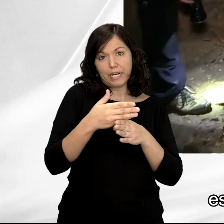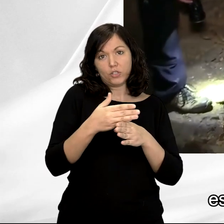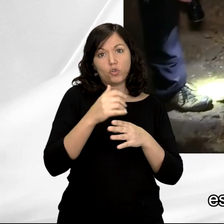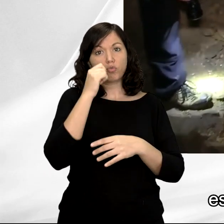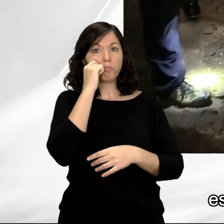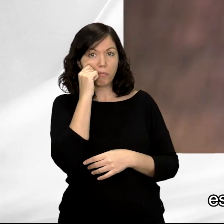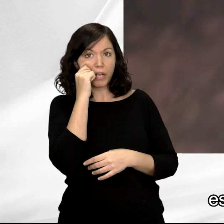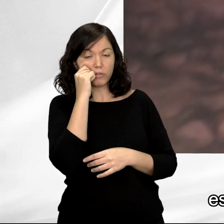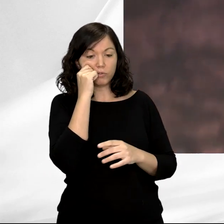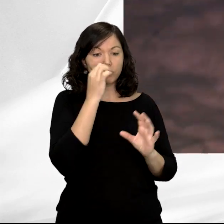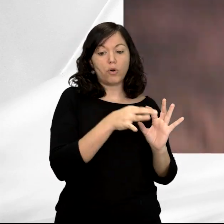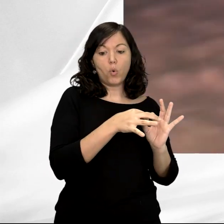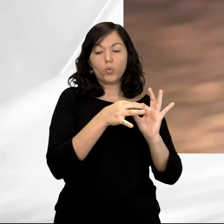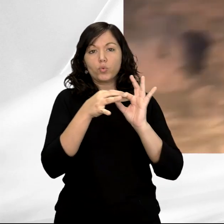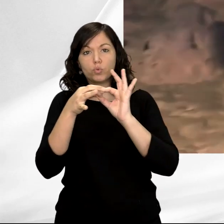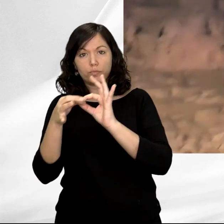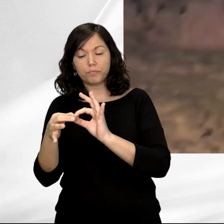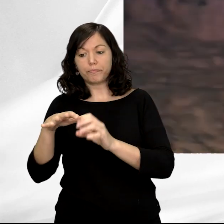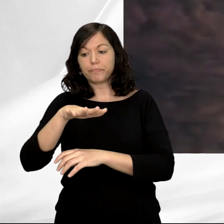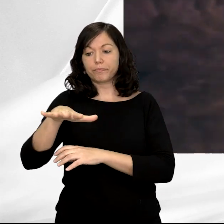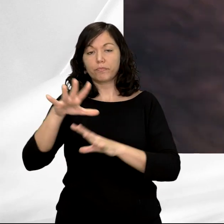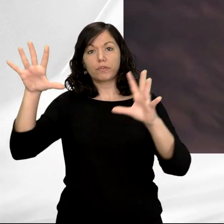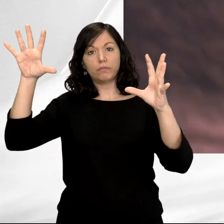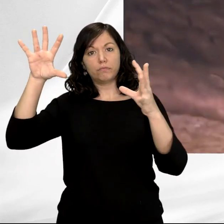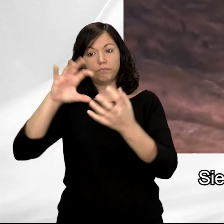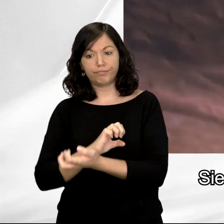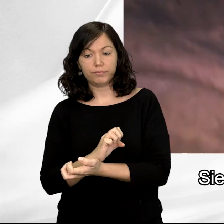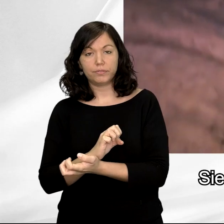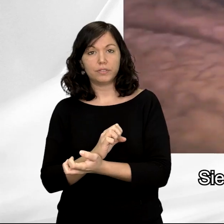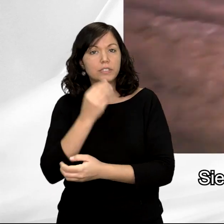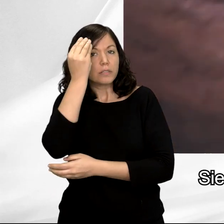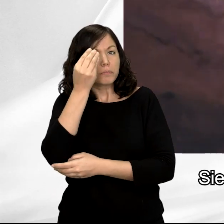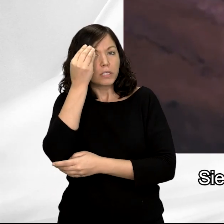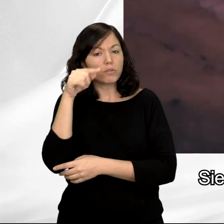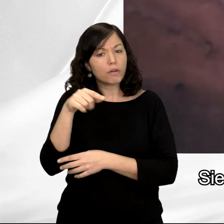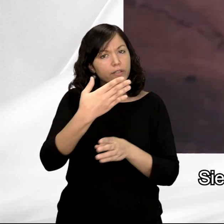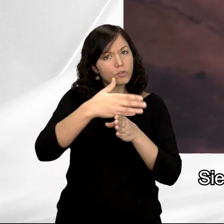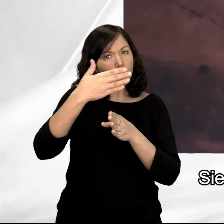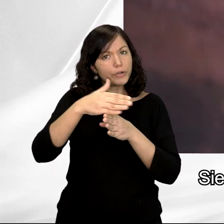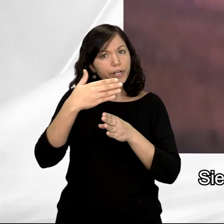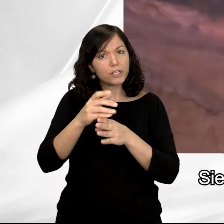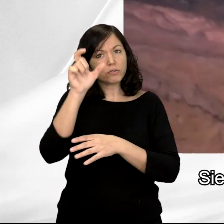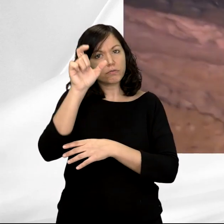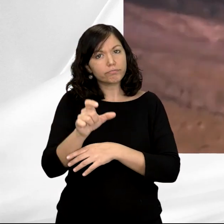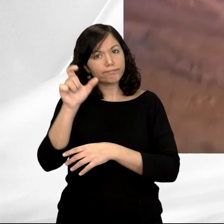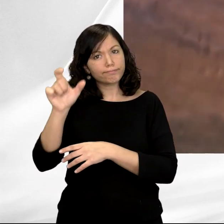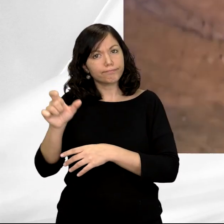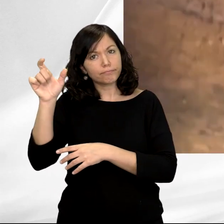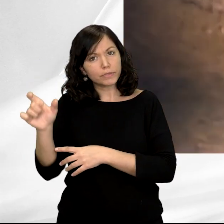humanos, asociados a esa zona de derrumbe, siempre se consideró que esos restos humanos podían haber formado parte de